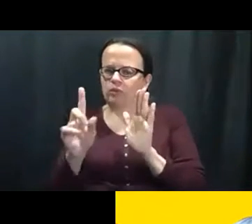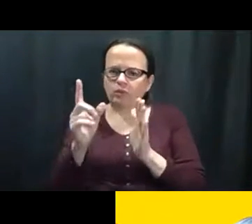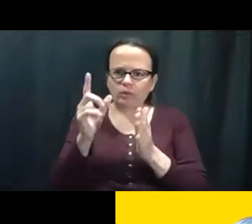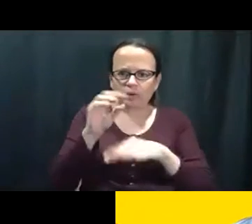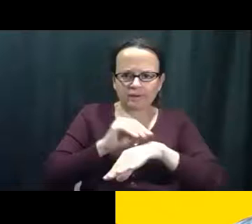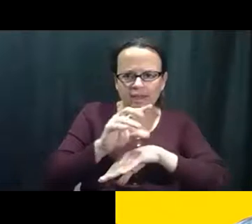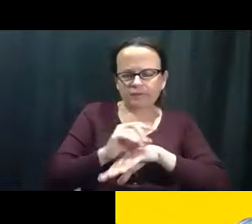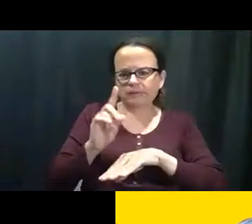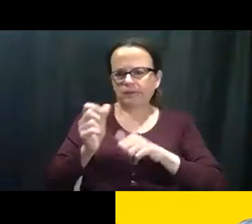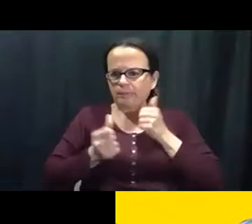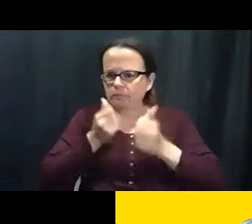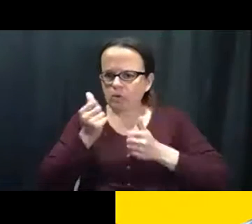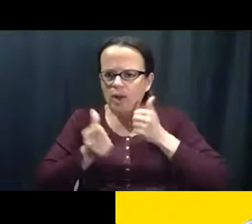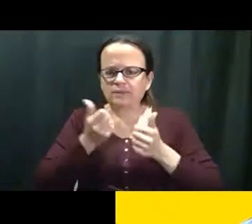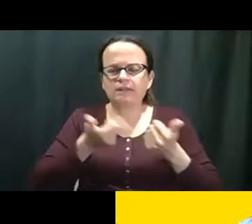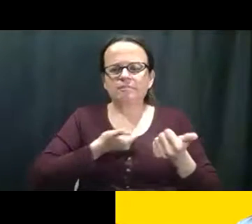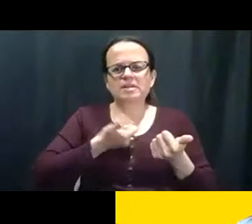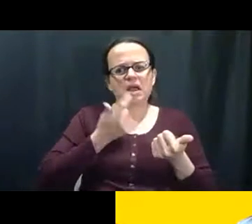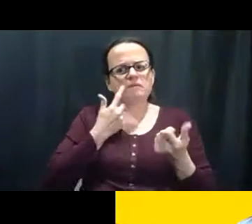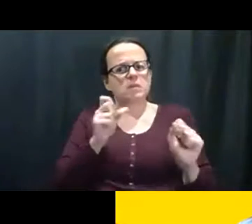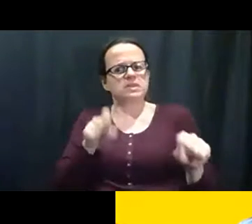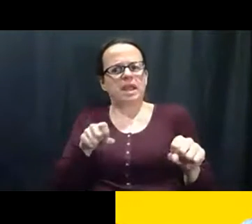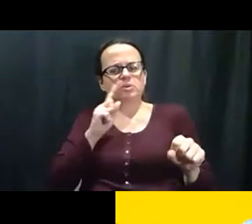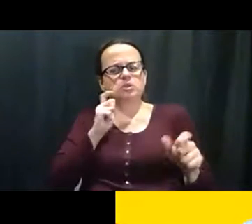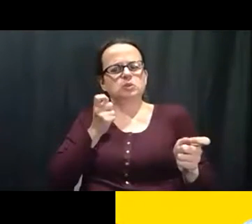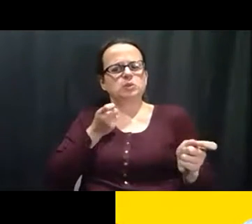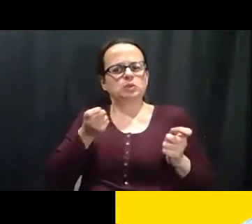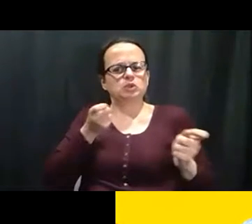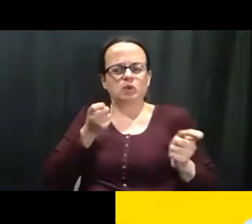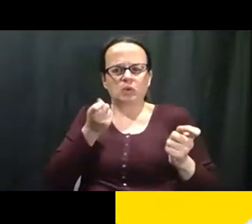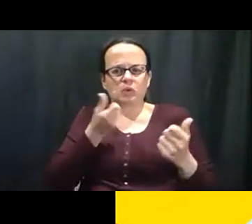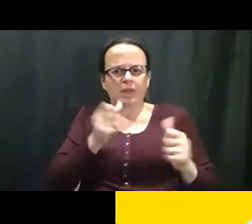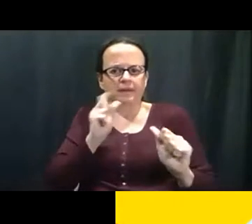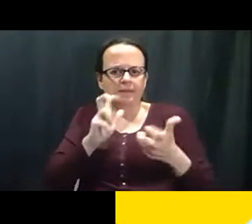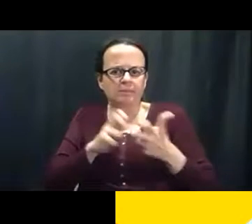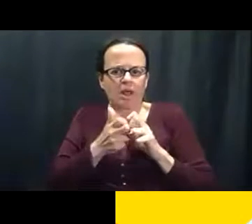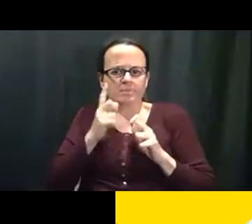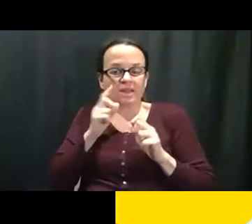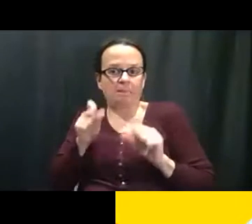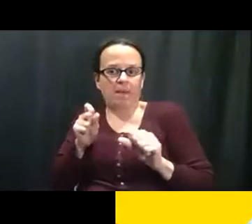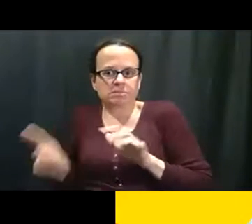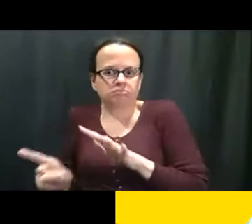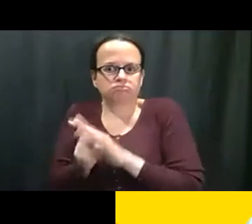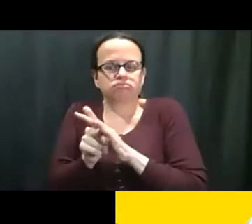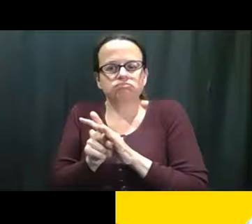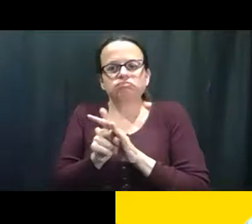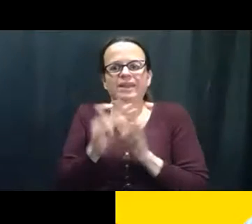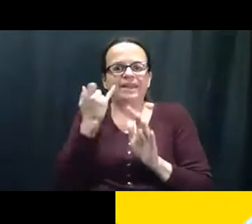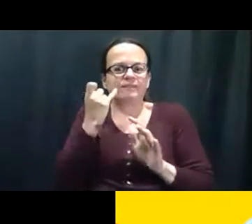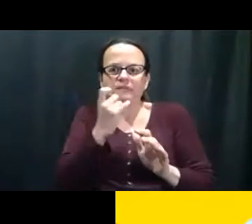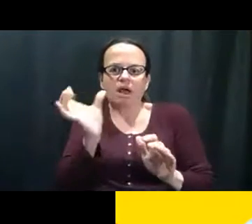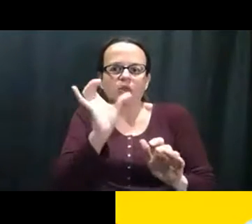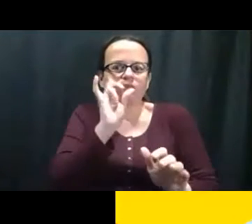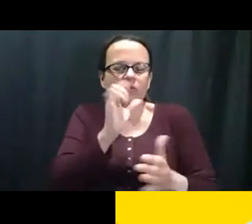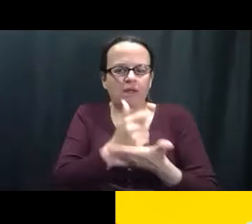tenido que buscar, eh, consejería y tengo que ser proactivo para llegar con unos problemas, eh,